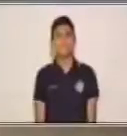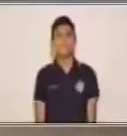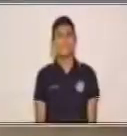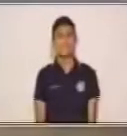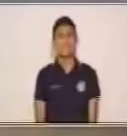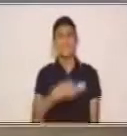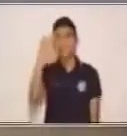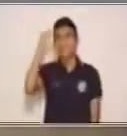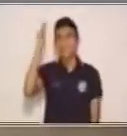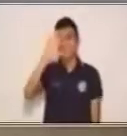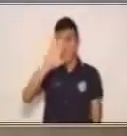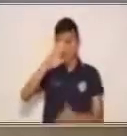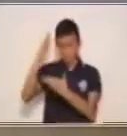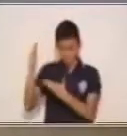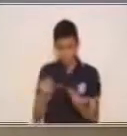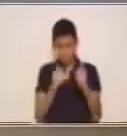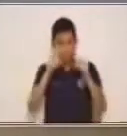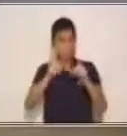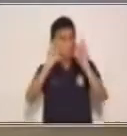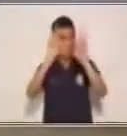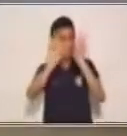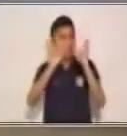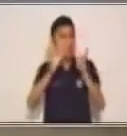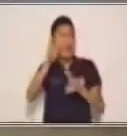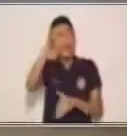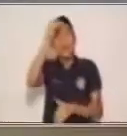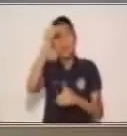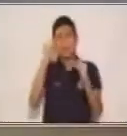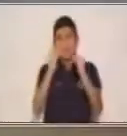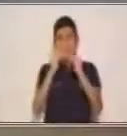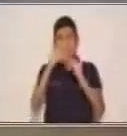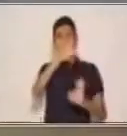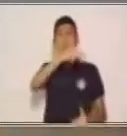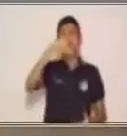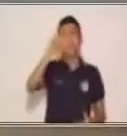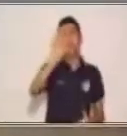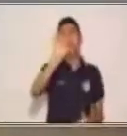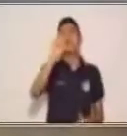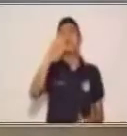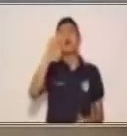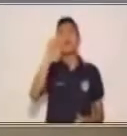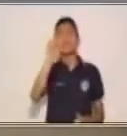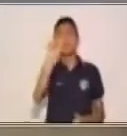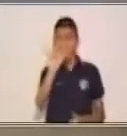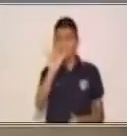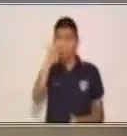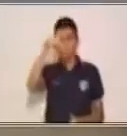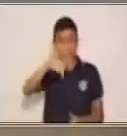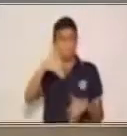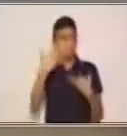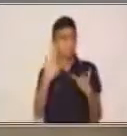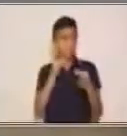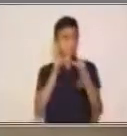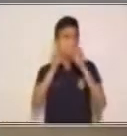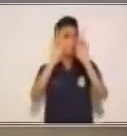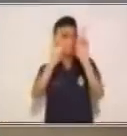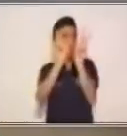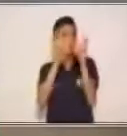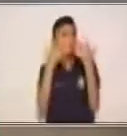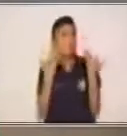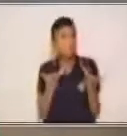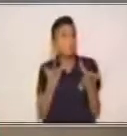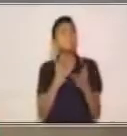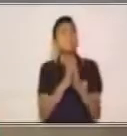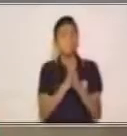Bienvenido a este espacio educativo Aprendo en Casa. Soy Wendy Anavisca y en esta oportunidad desarrollaré el